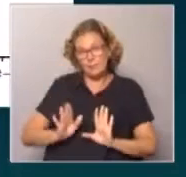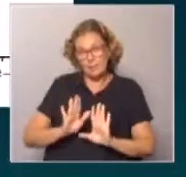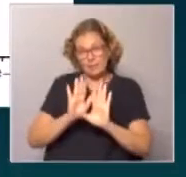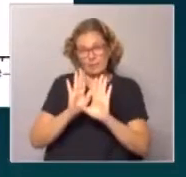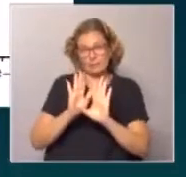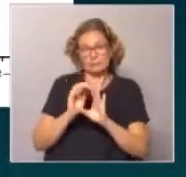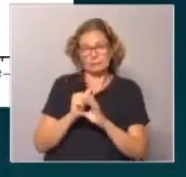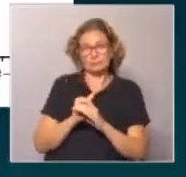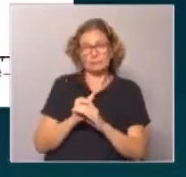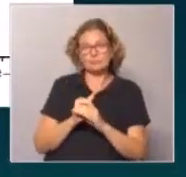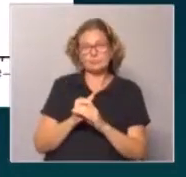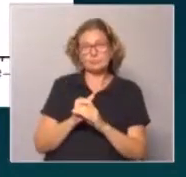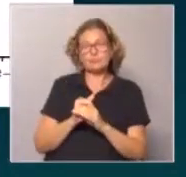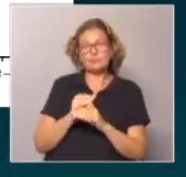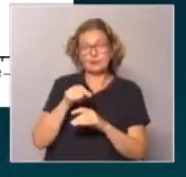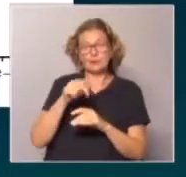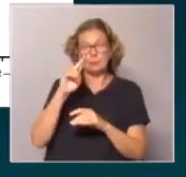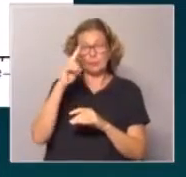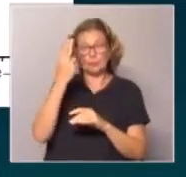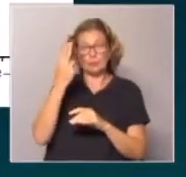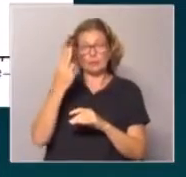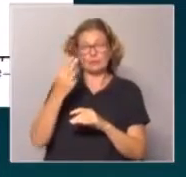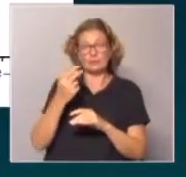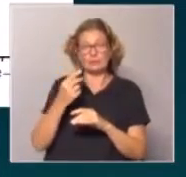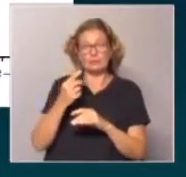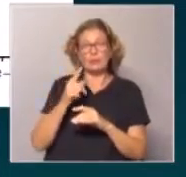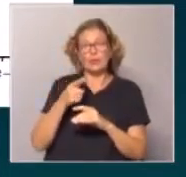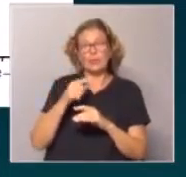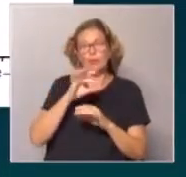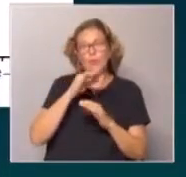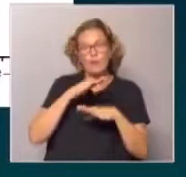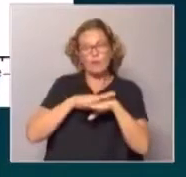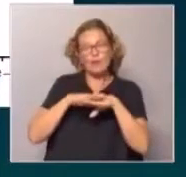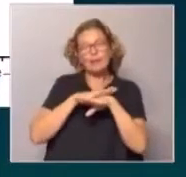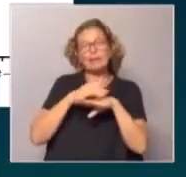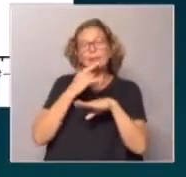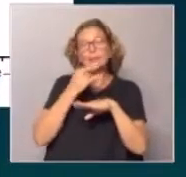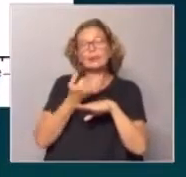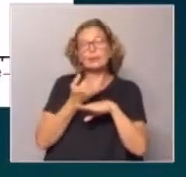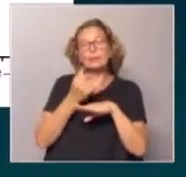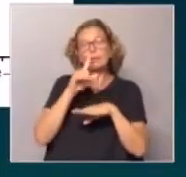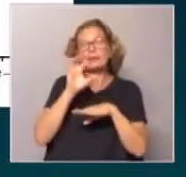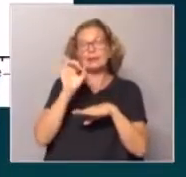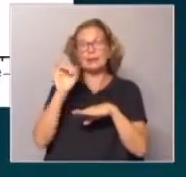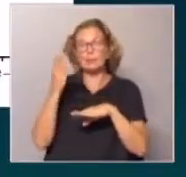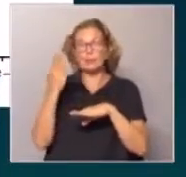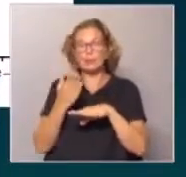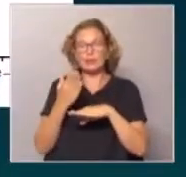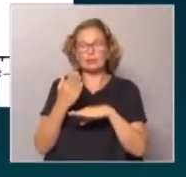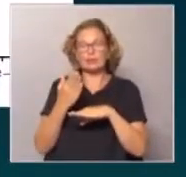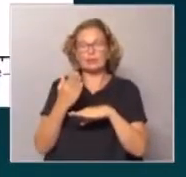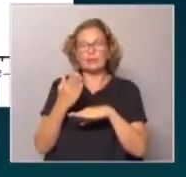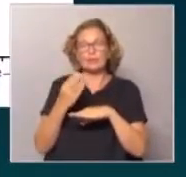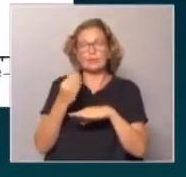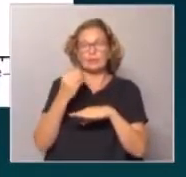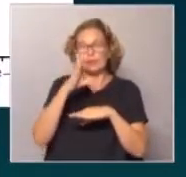ese indicador para Uruguay. Google toma como línea de base lo que sería el 100% lo que